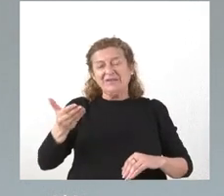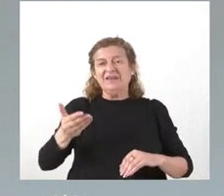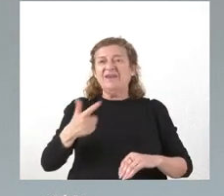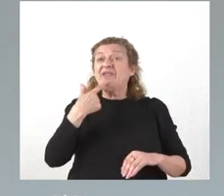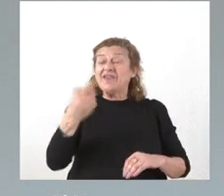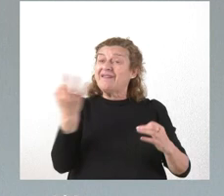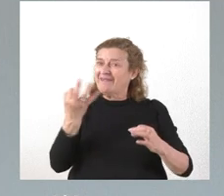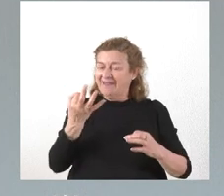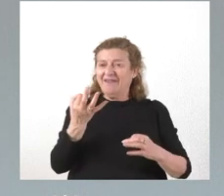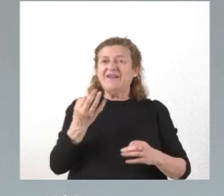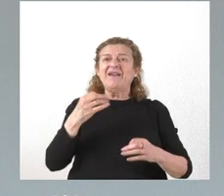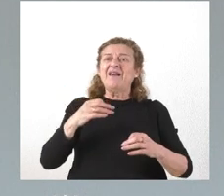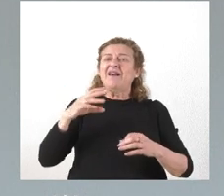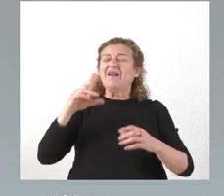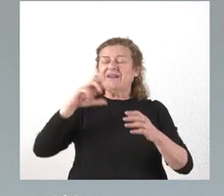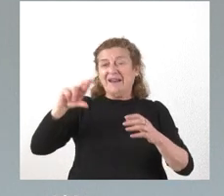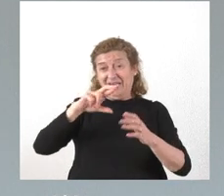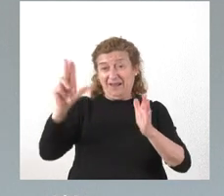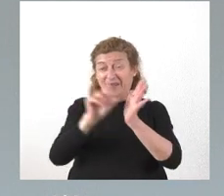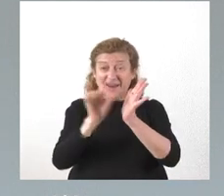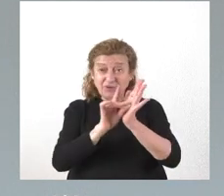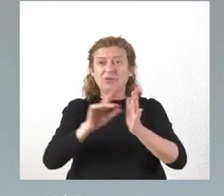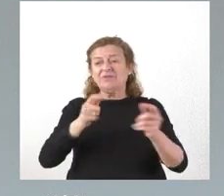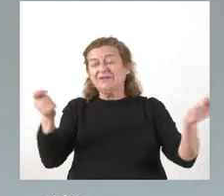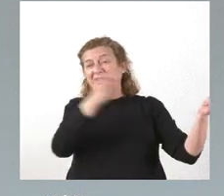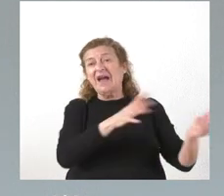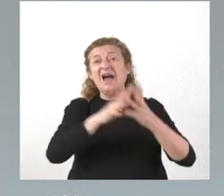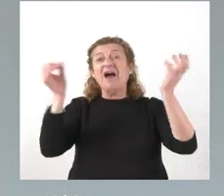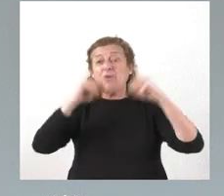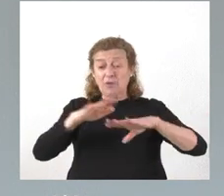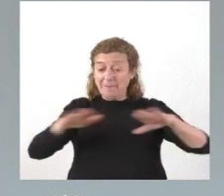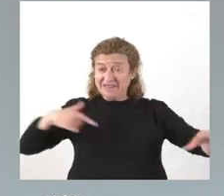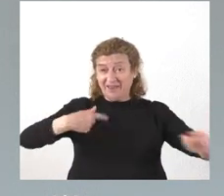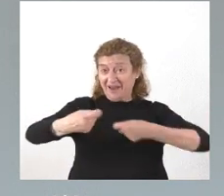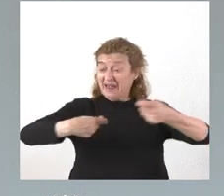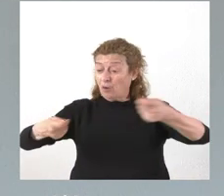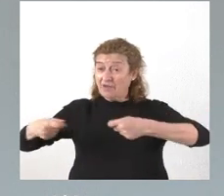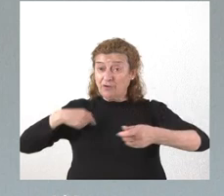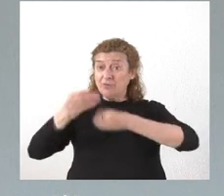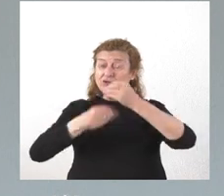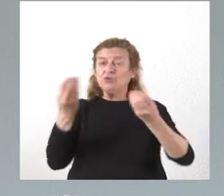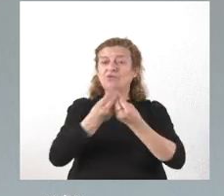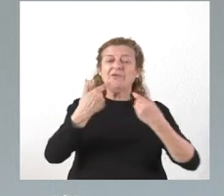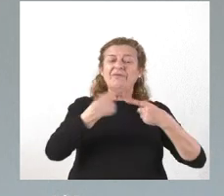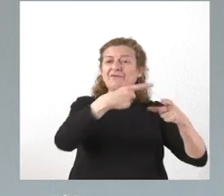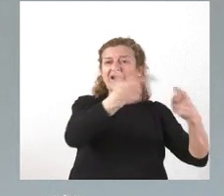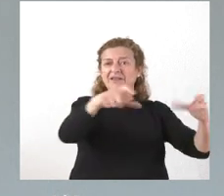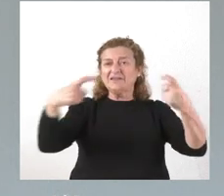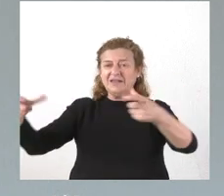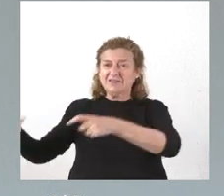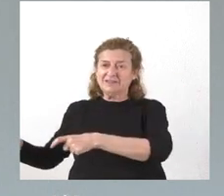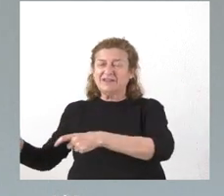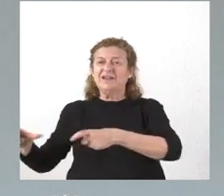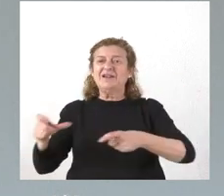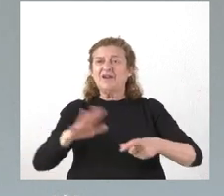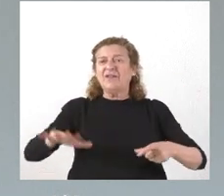que dicho decreto ley traslada el acuerdo que en Mesa General de Negociación hemos llevado a cabo con las distintas organizaciones